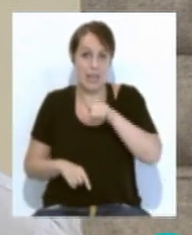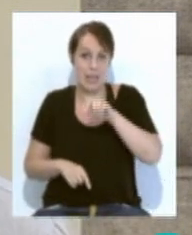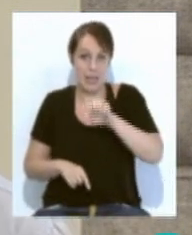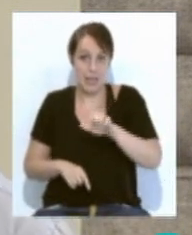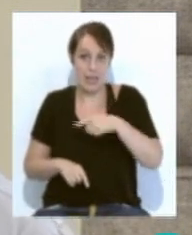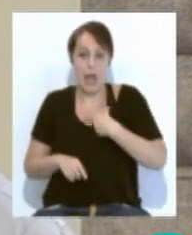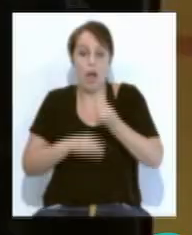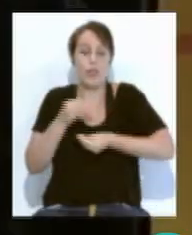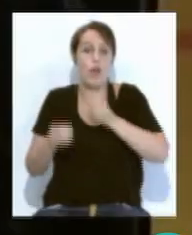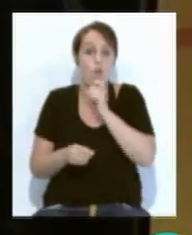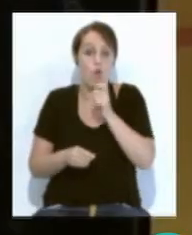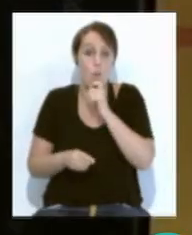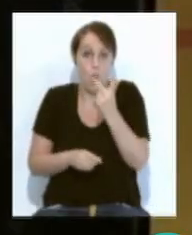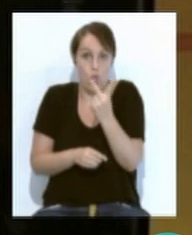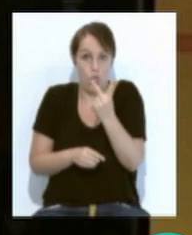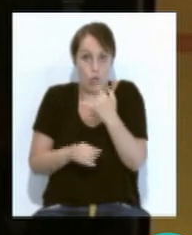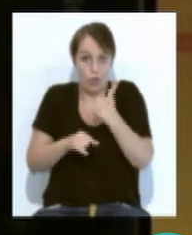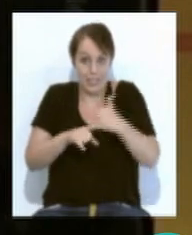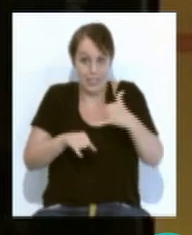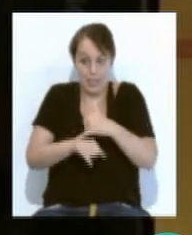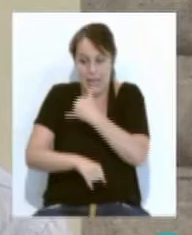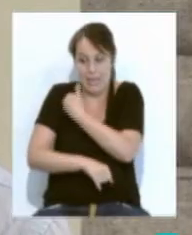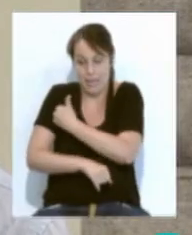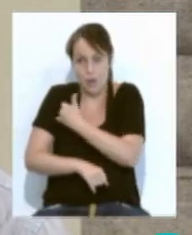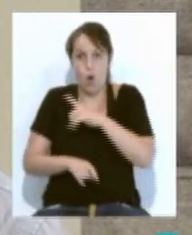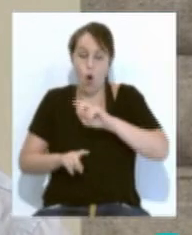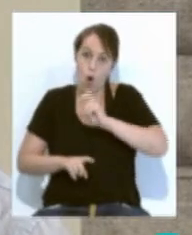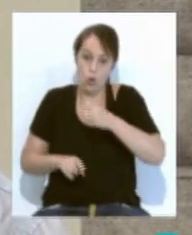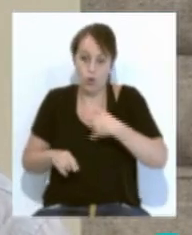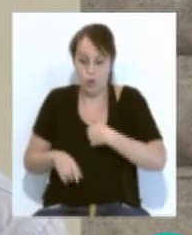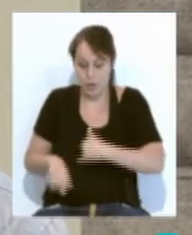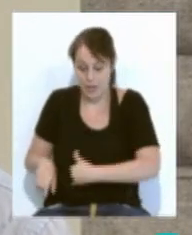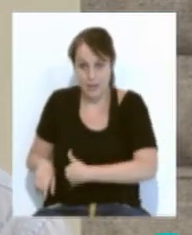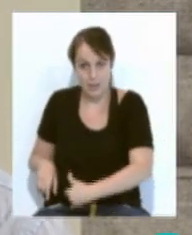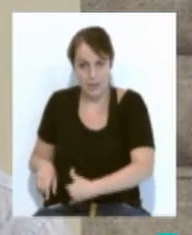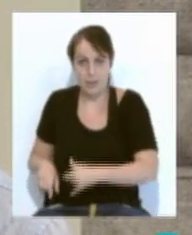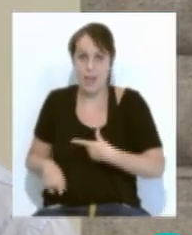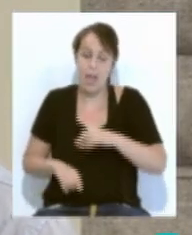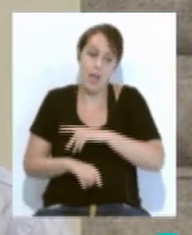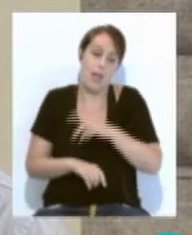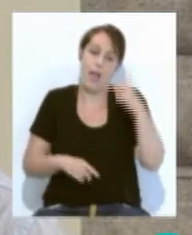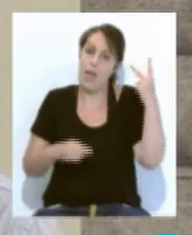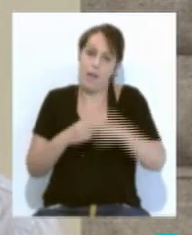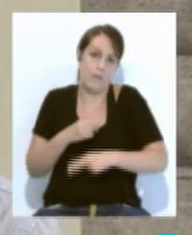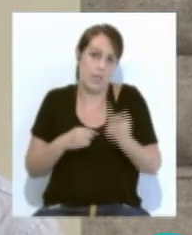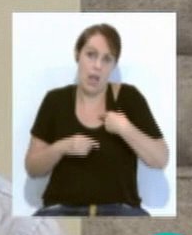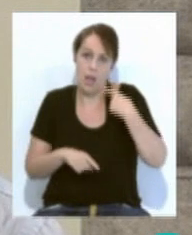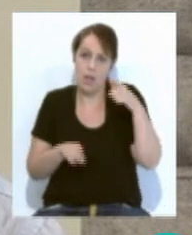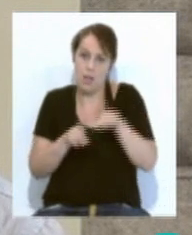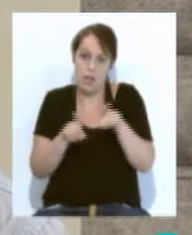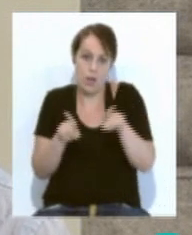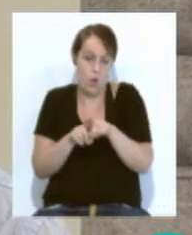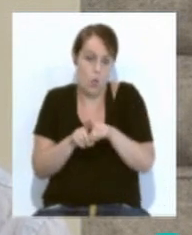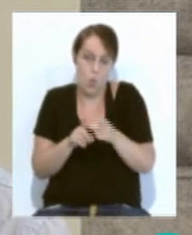del hombro y otra a nivel de la ingle. La finalidad de esta cirugía es evitar un trauma quirúrgico muy importante y hay pacientes, evidentemente, que no pueden